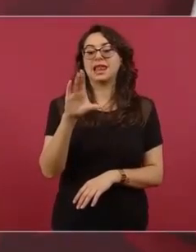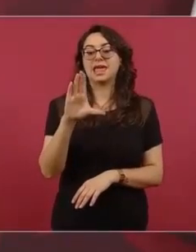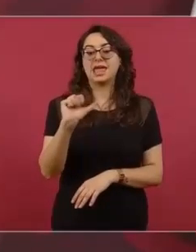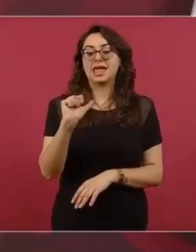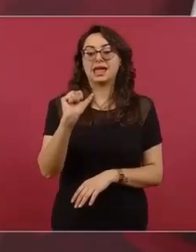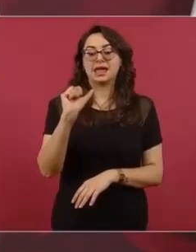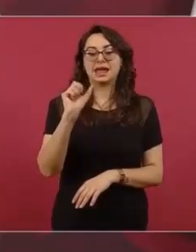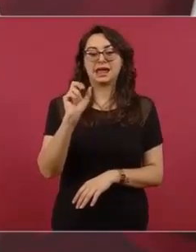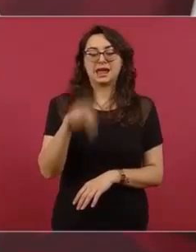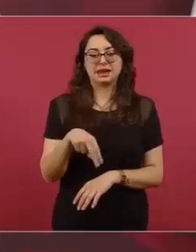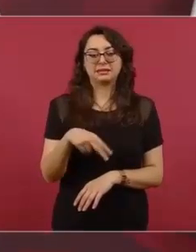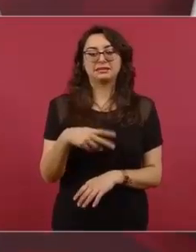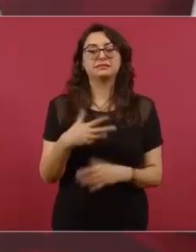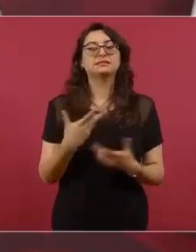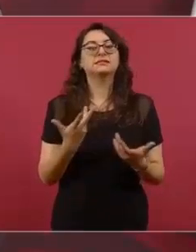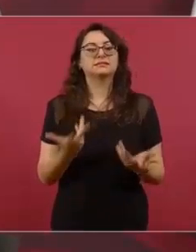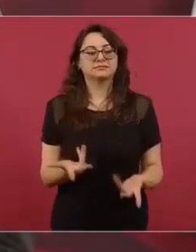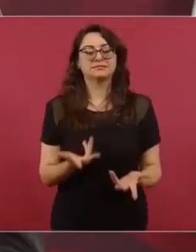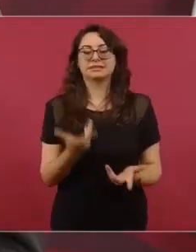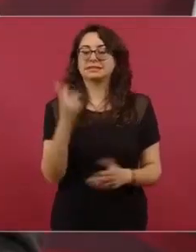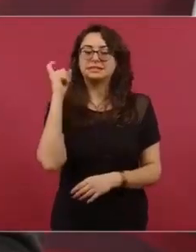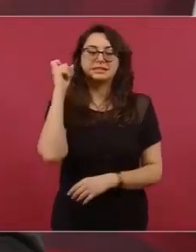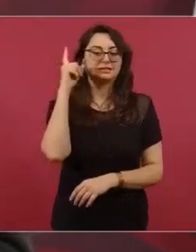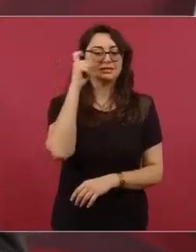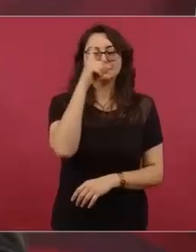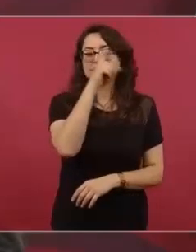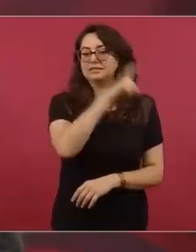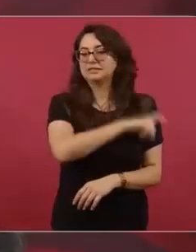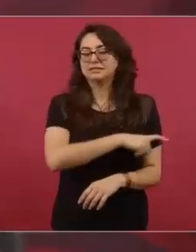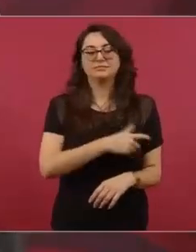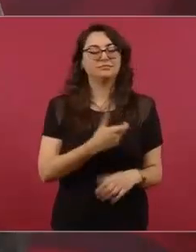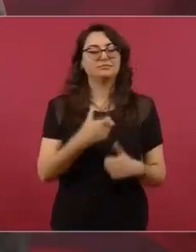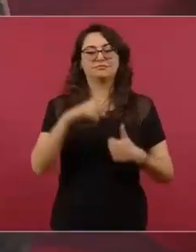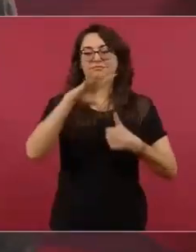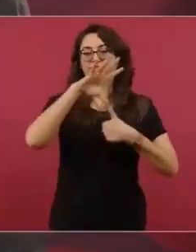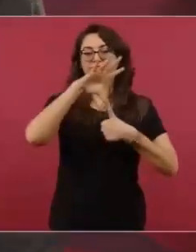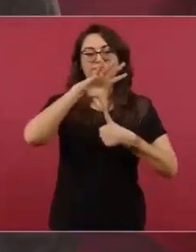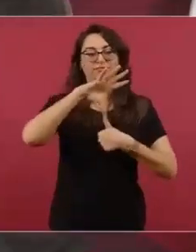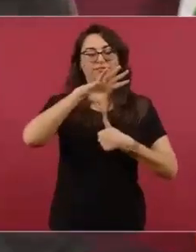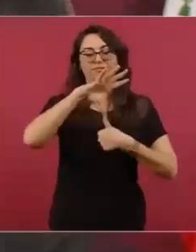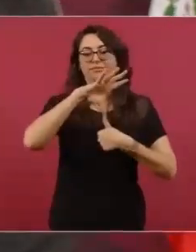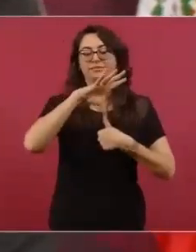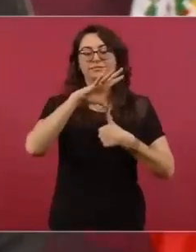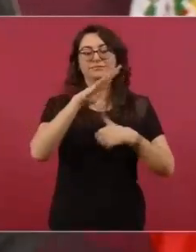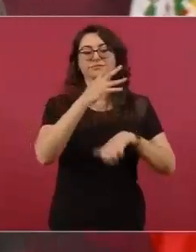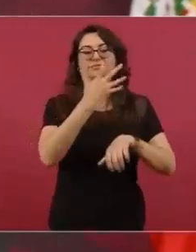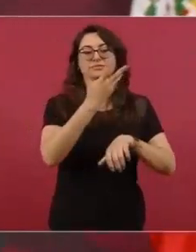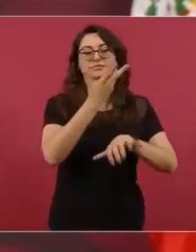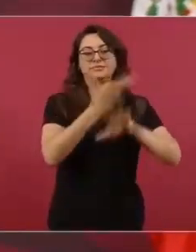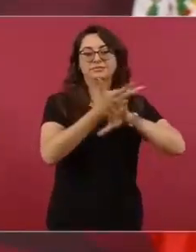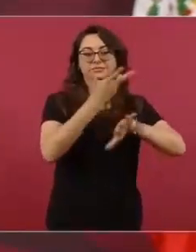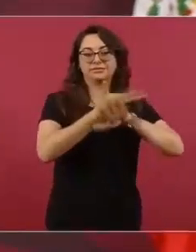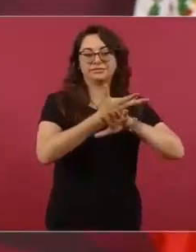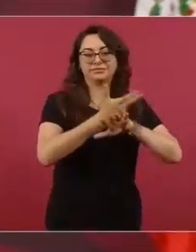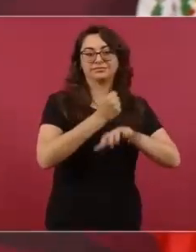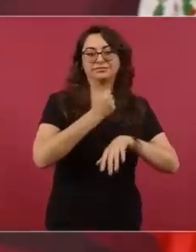se puso a competir en condiciones de desigualdad al productor